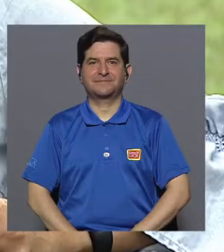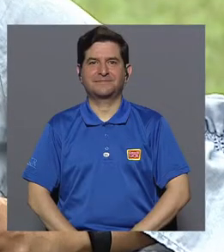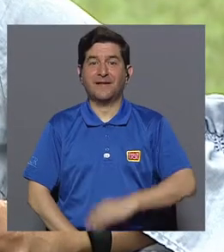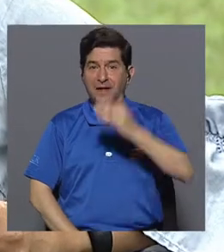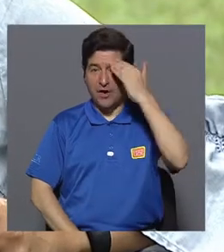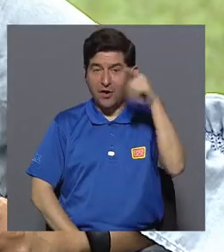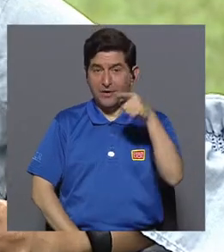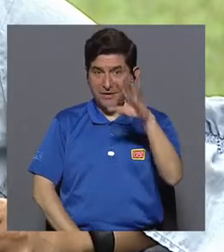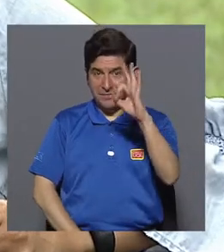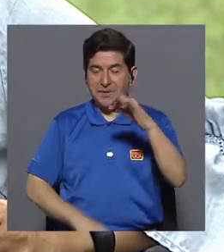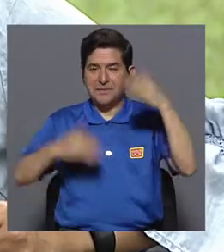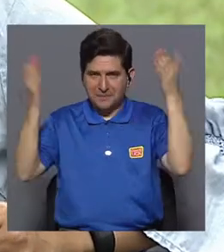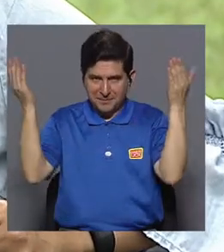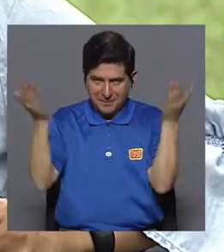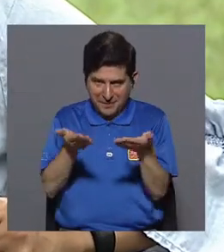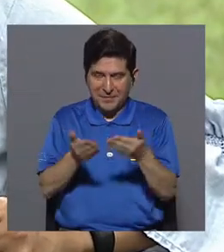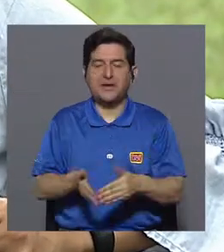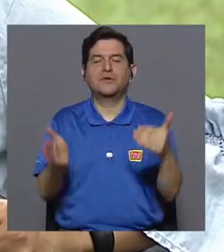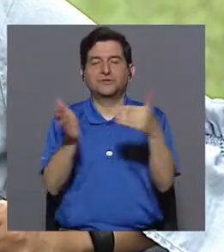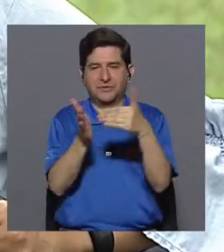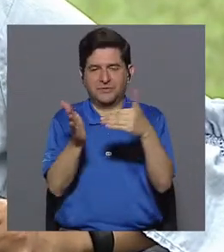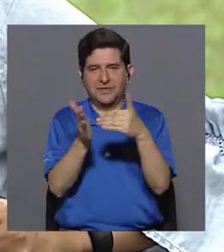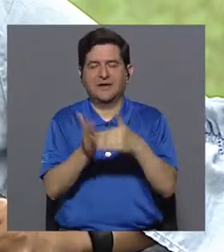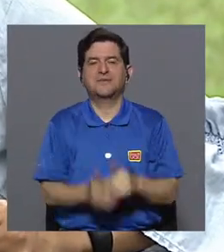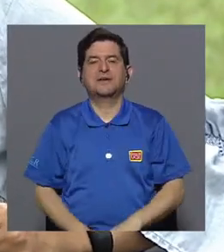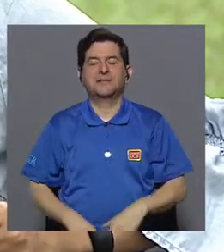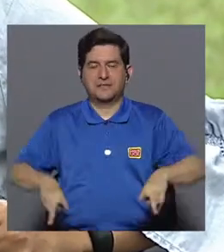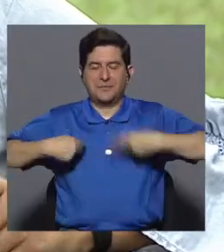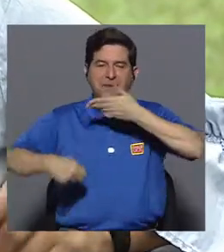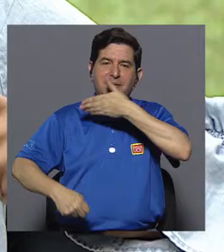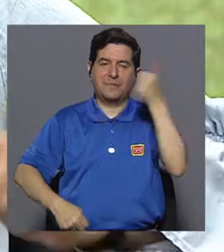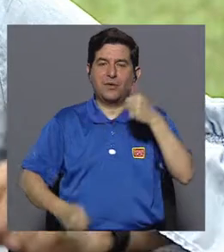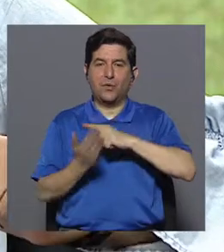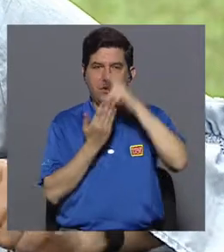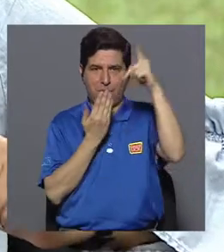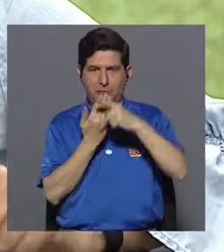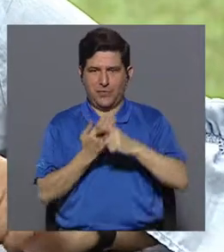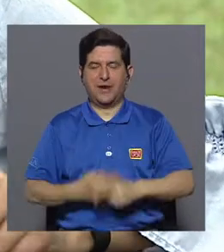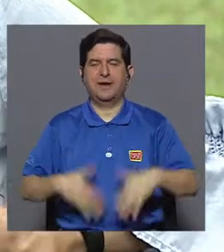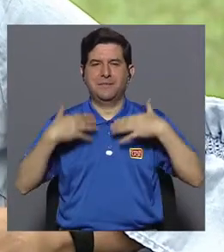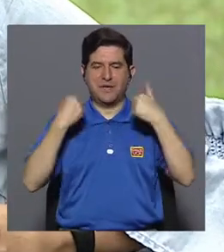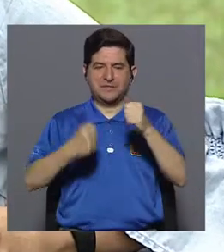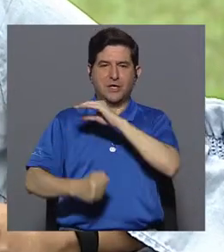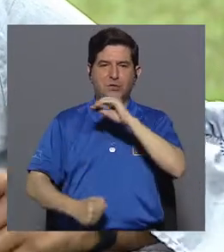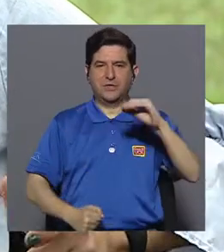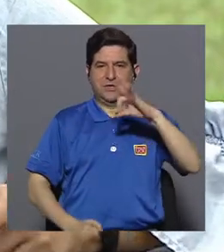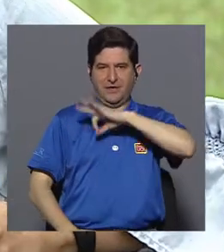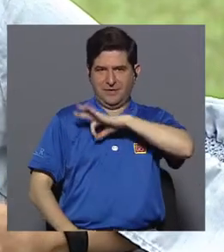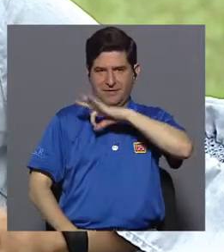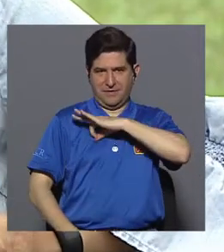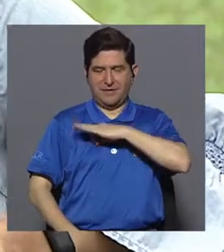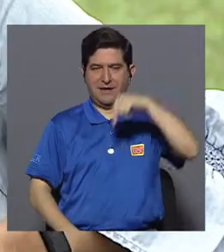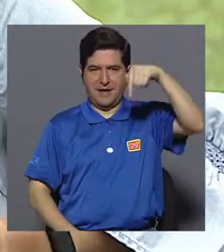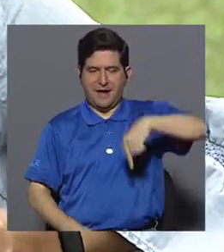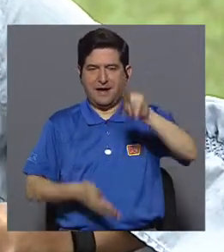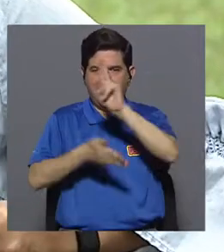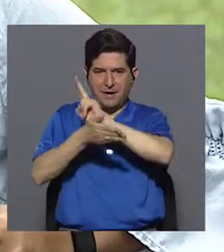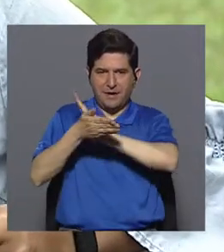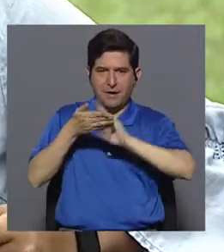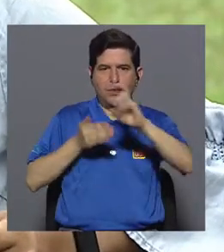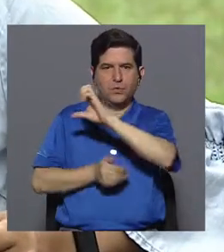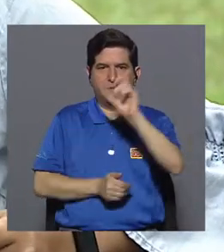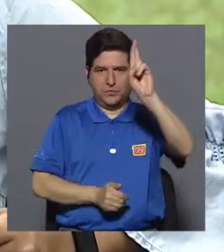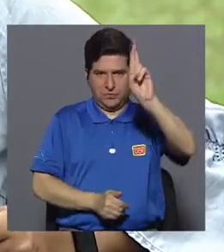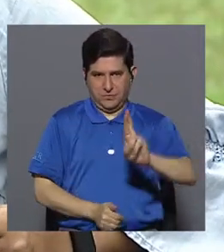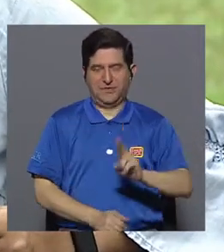Hola, ¿qué tal? Bienvenidos y bienvenidas una vez más a Vivir Mejor, su revista de salud y bienestar desde la Universidad de Costa